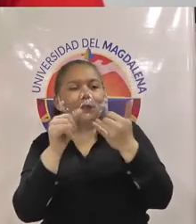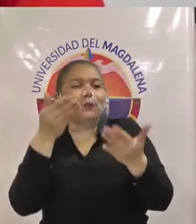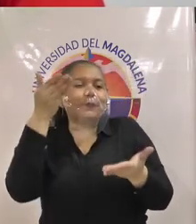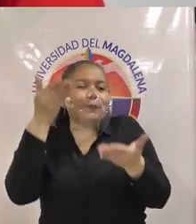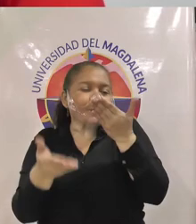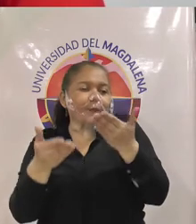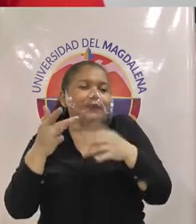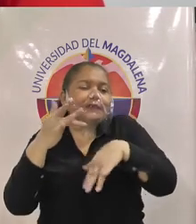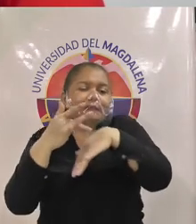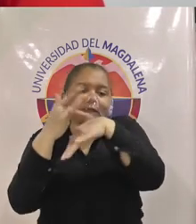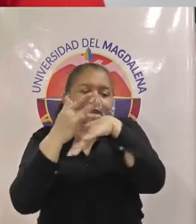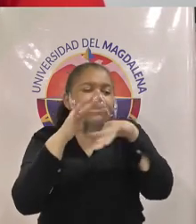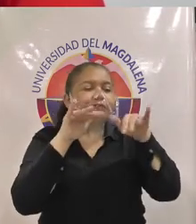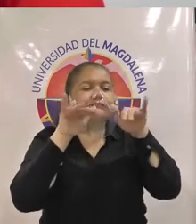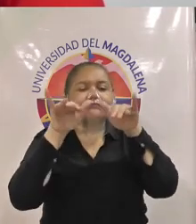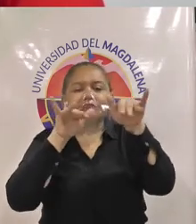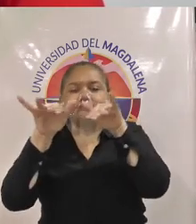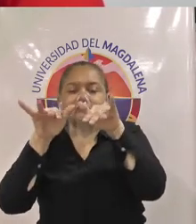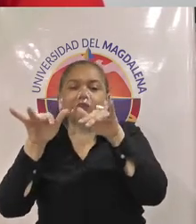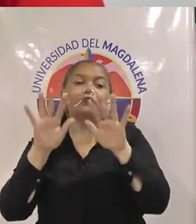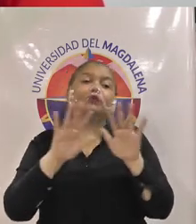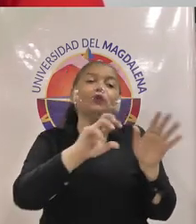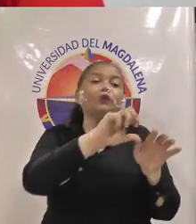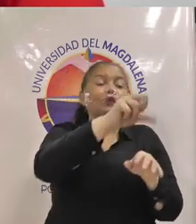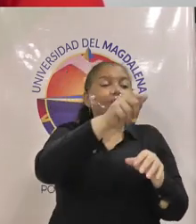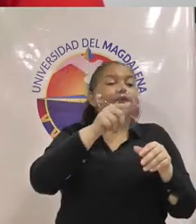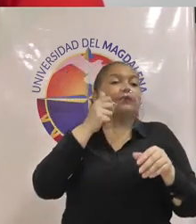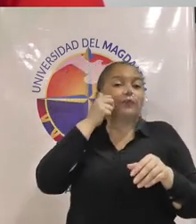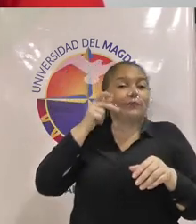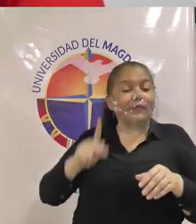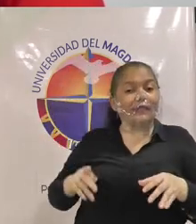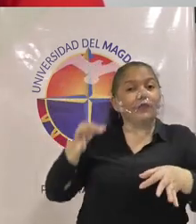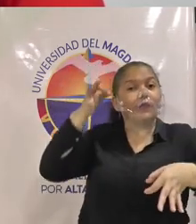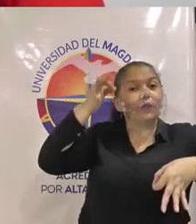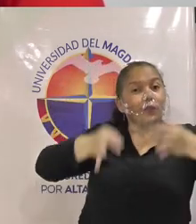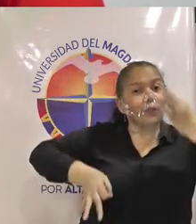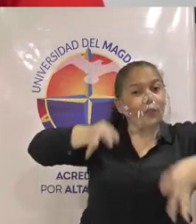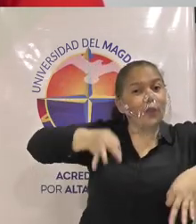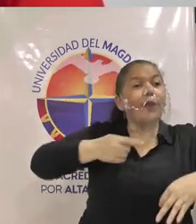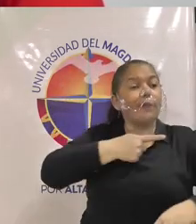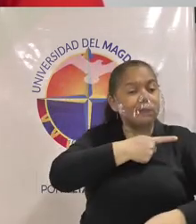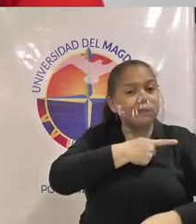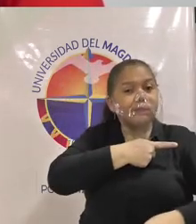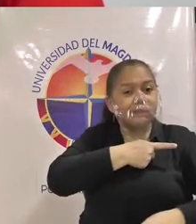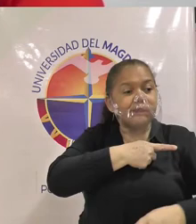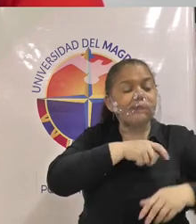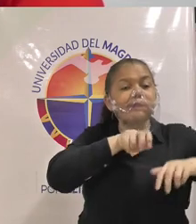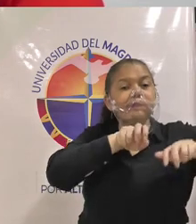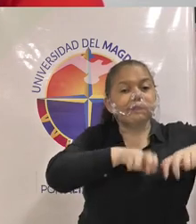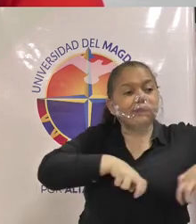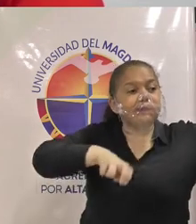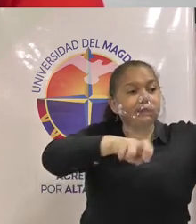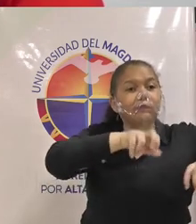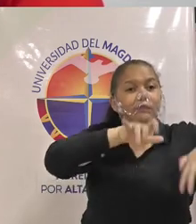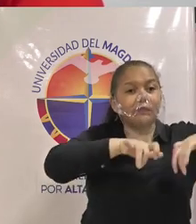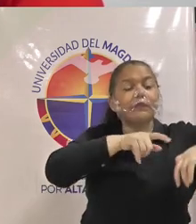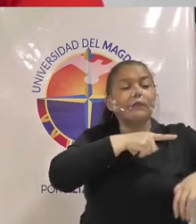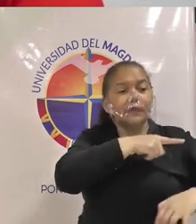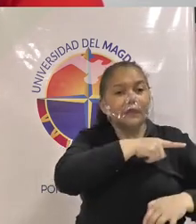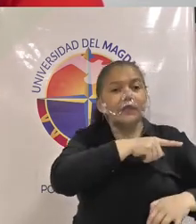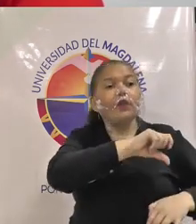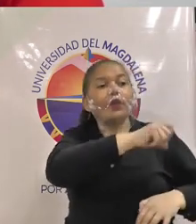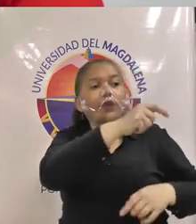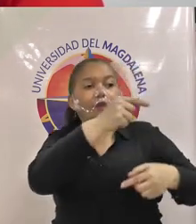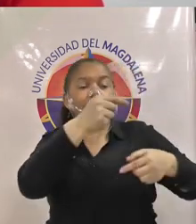queremos promover así como la facultad de humanidades tiene el consultorio jurídico la facultad empresarial es el consultorio contable crear y